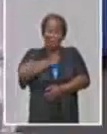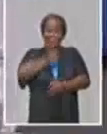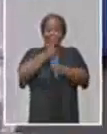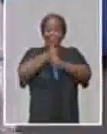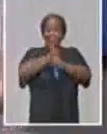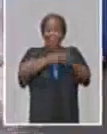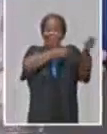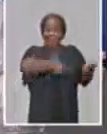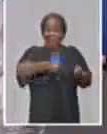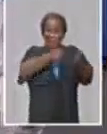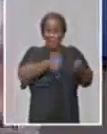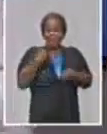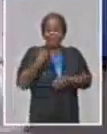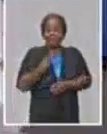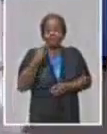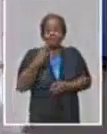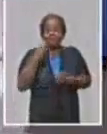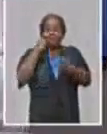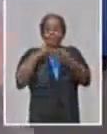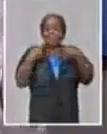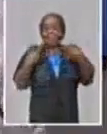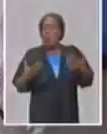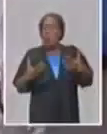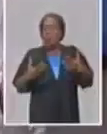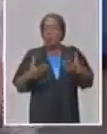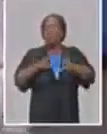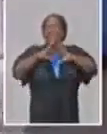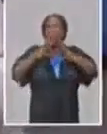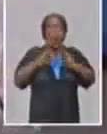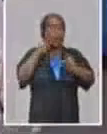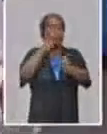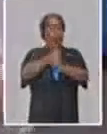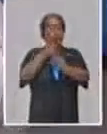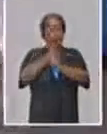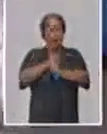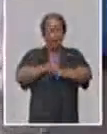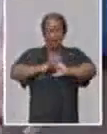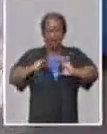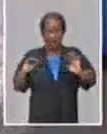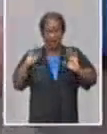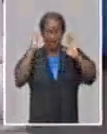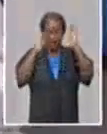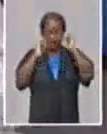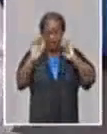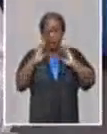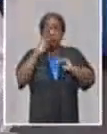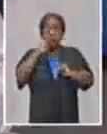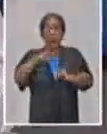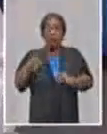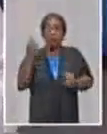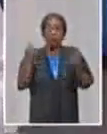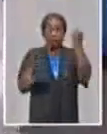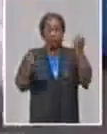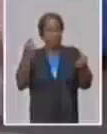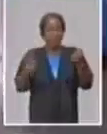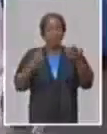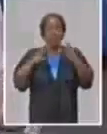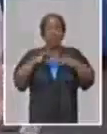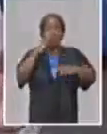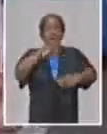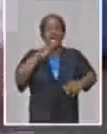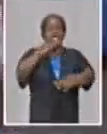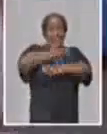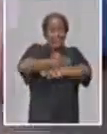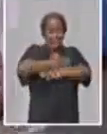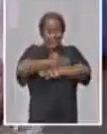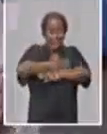tenemos que favorecer el trabajo, todo lo que sea trabajar, bienvenido sea, que buscar los mecanismos para que no haya trabas,